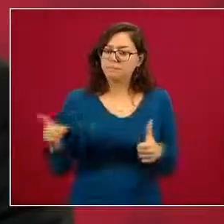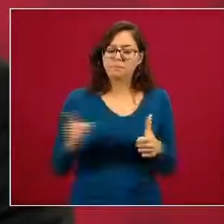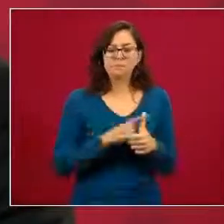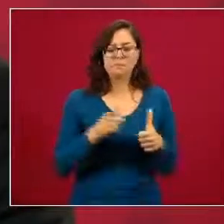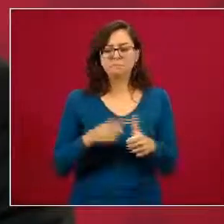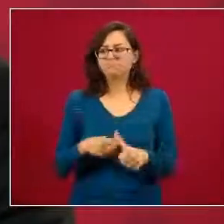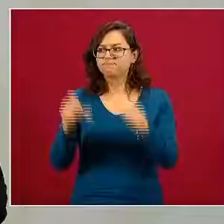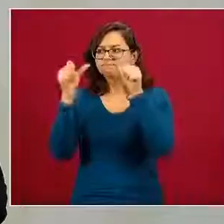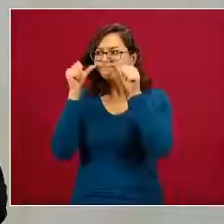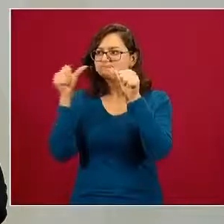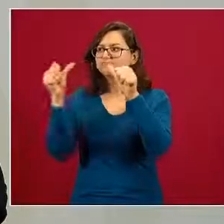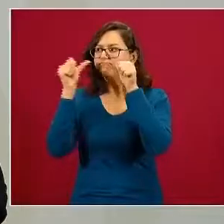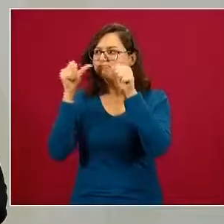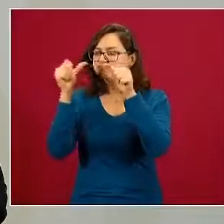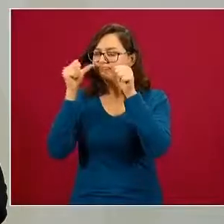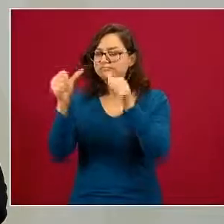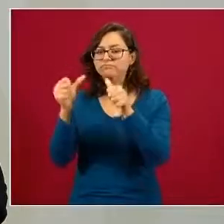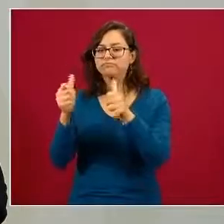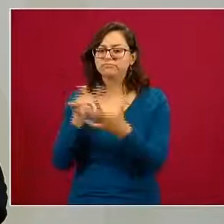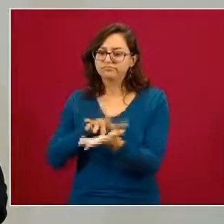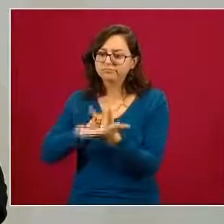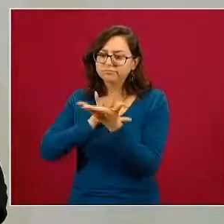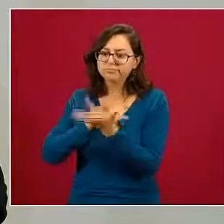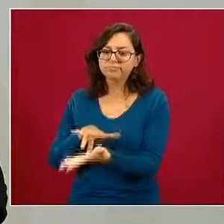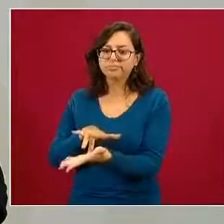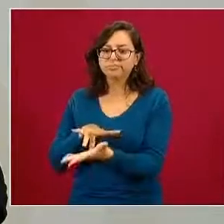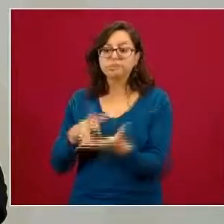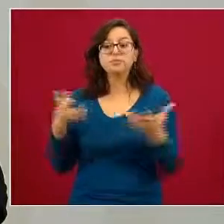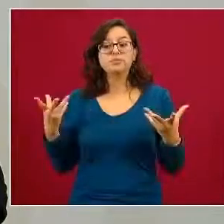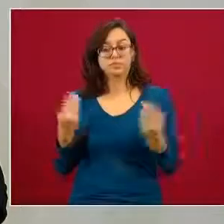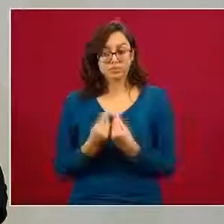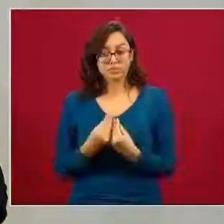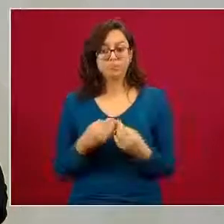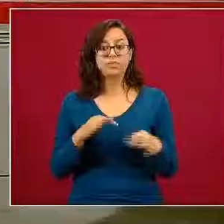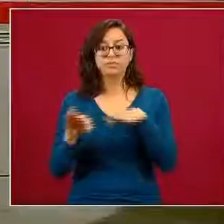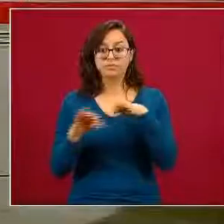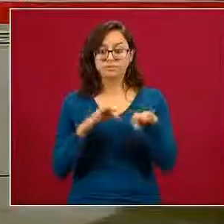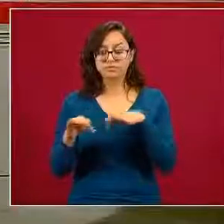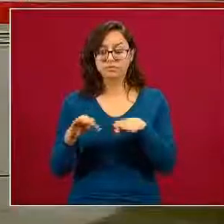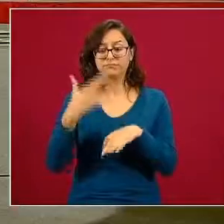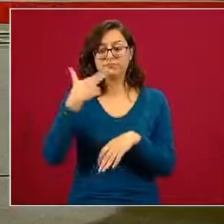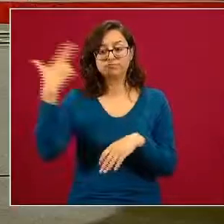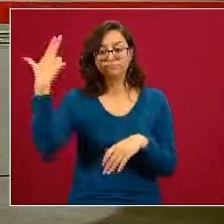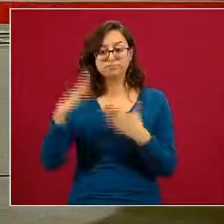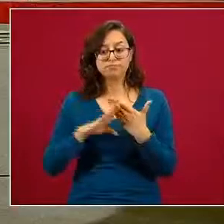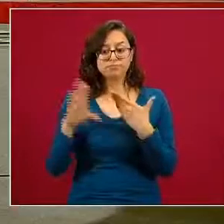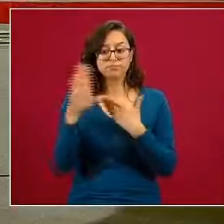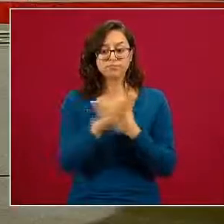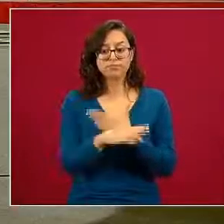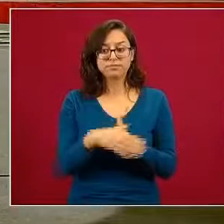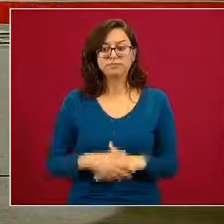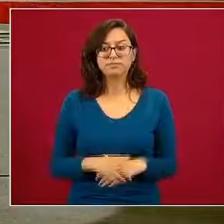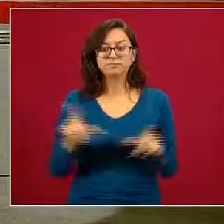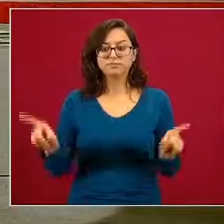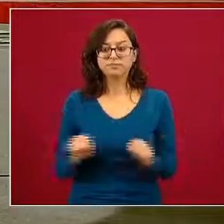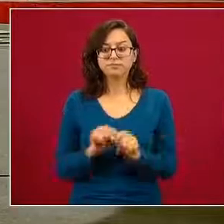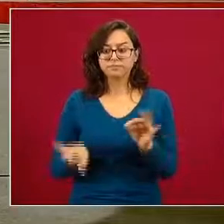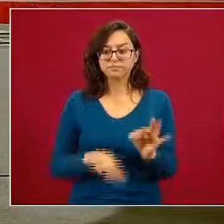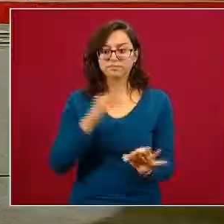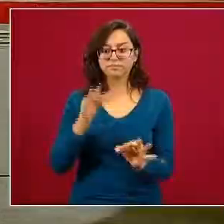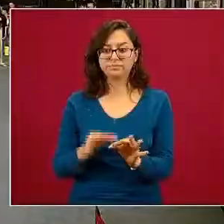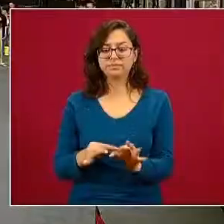y poder brindar apoyo trabajando juntos para la prevención del suicidio es cuanto